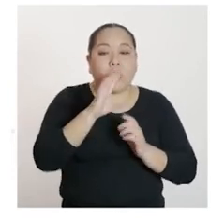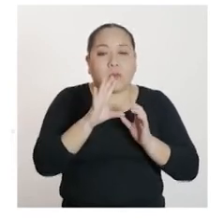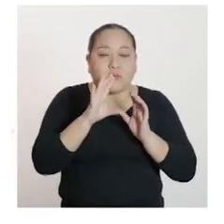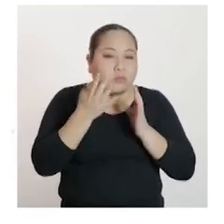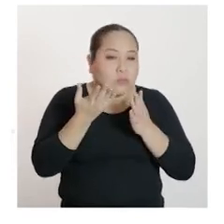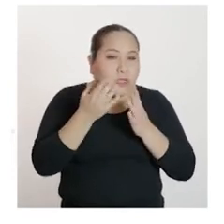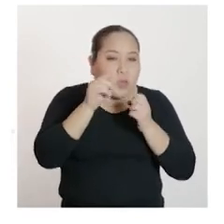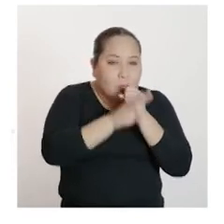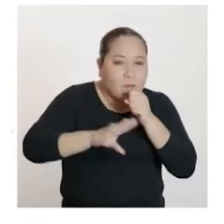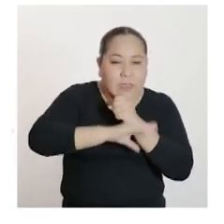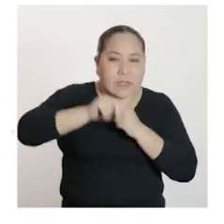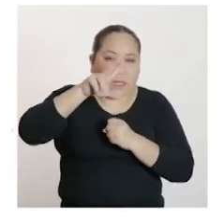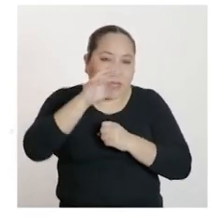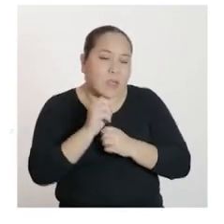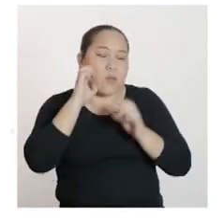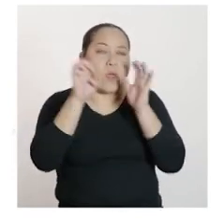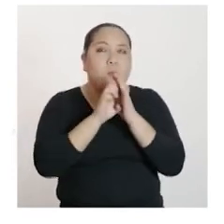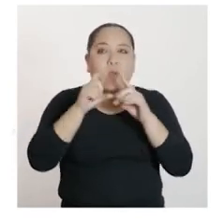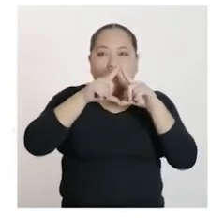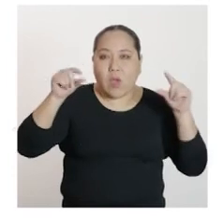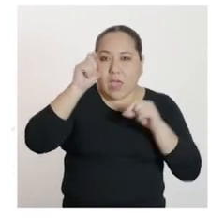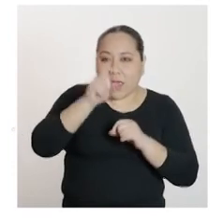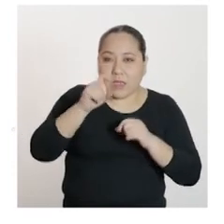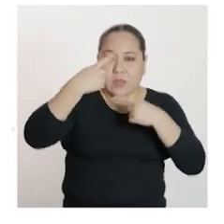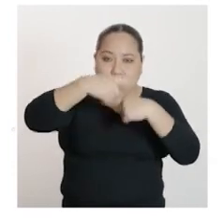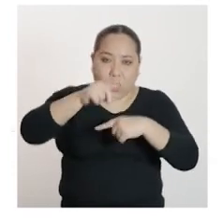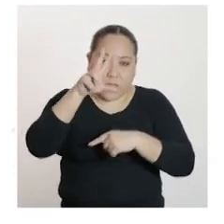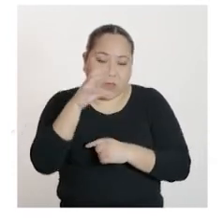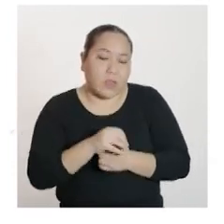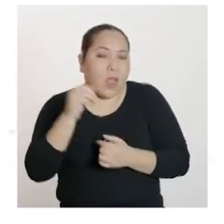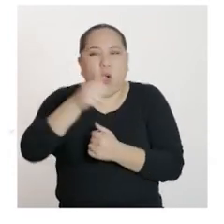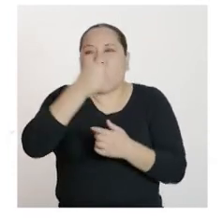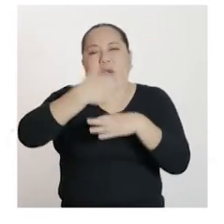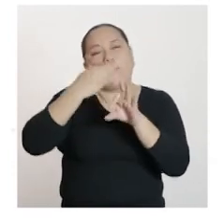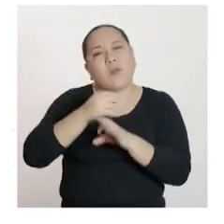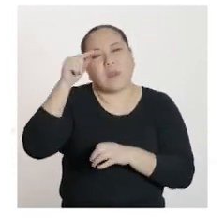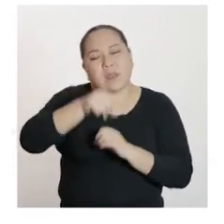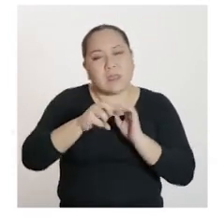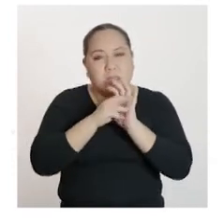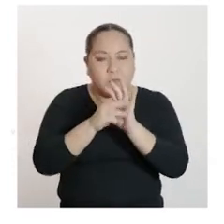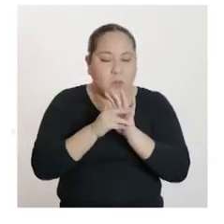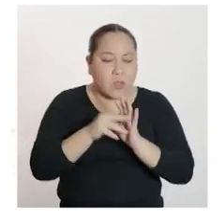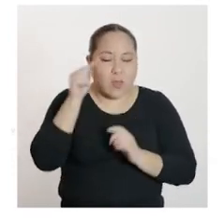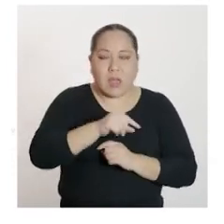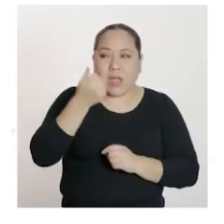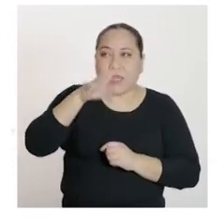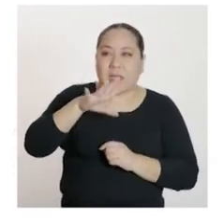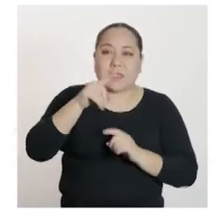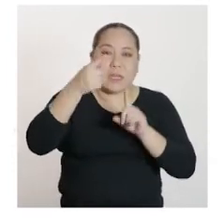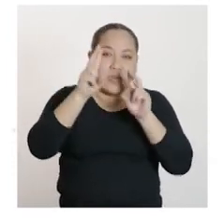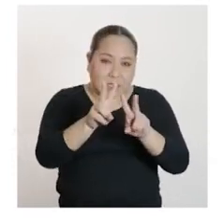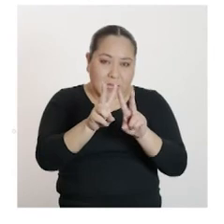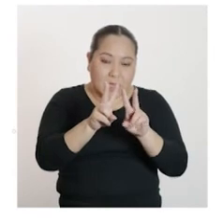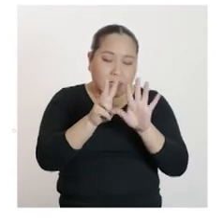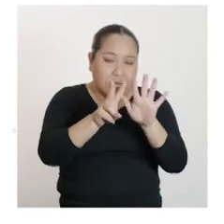treinta, o sea, X igual a treinta, entonces las otras medidas de la base de dicho molde serían quince y siete centímetros,